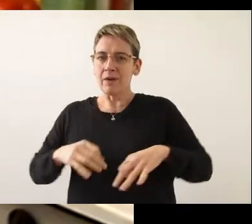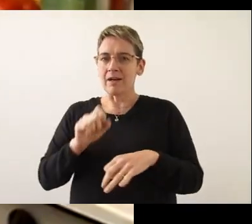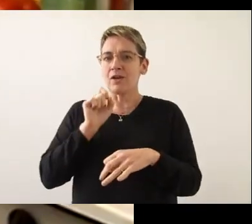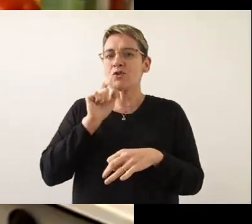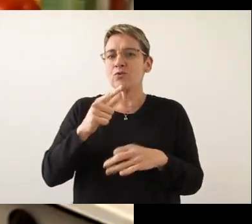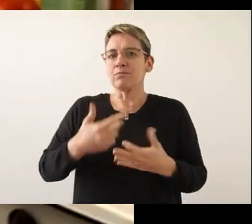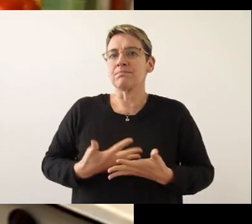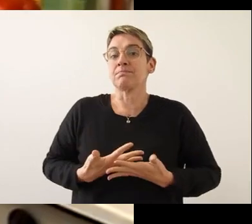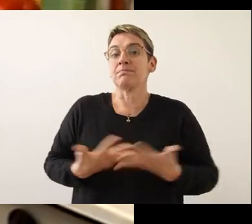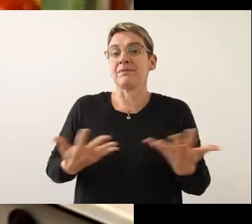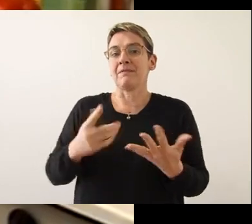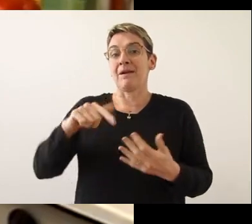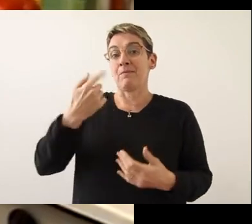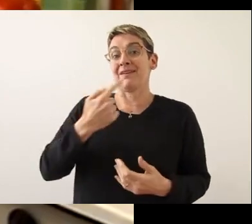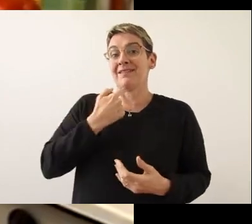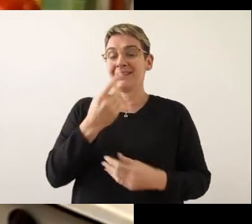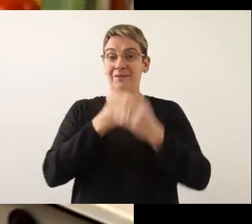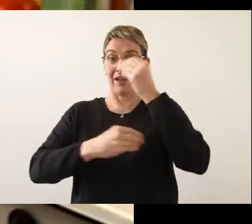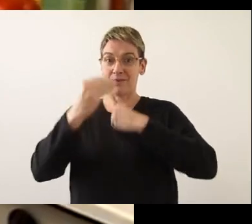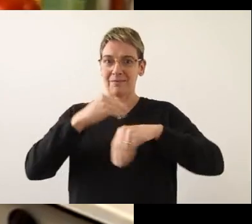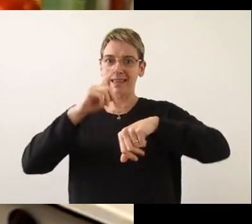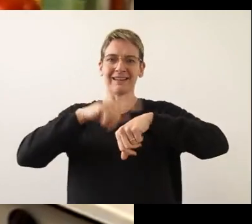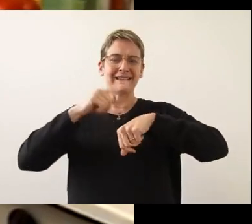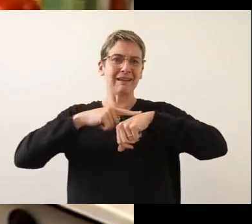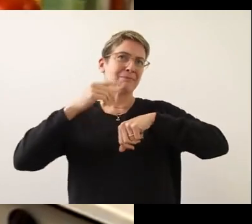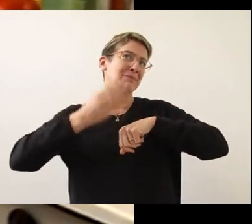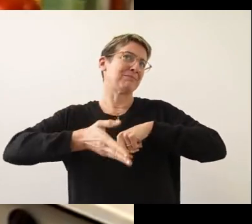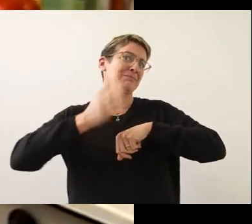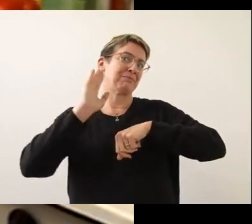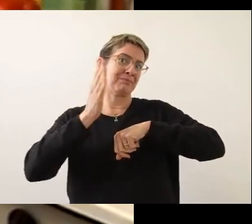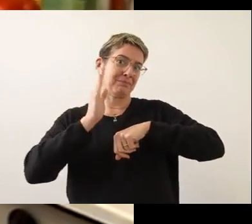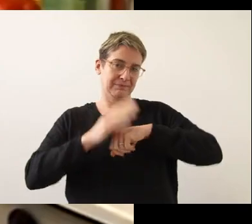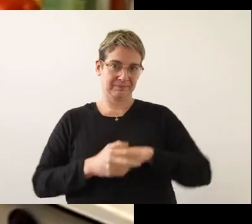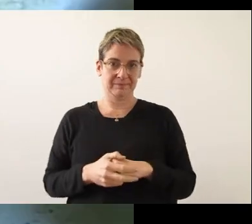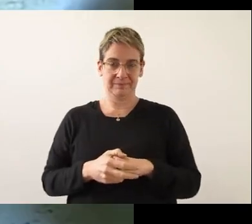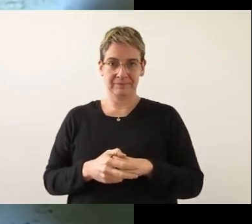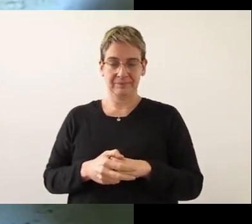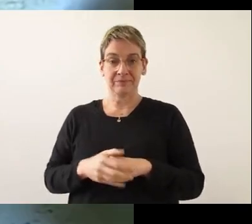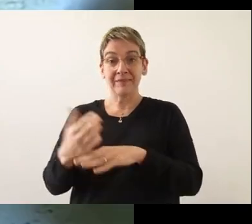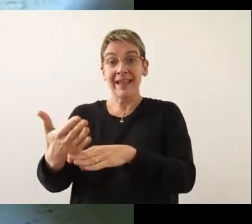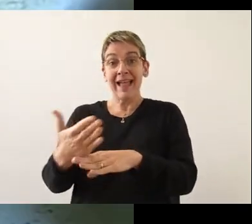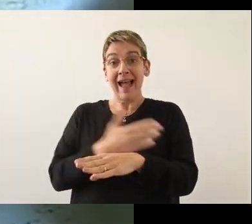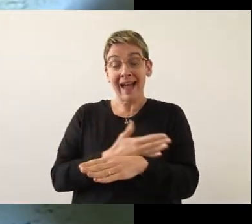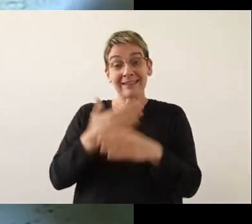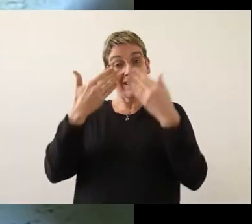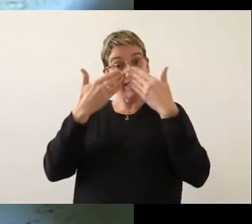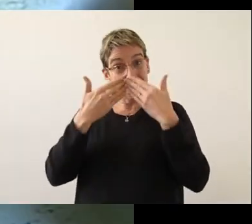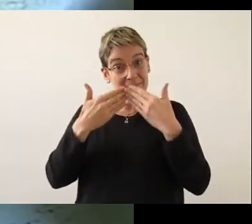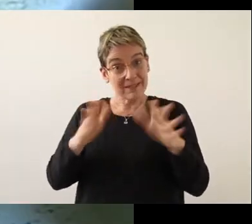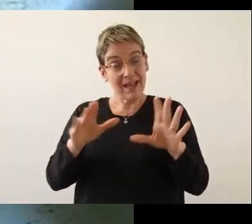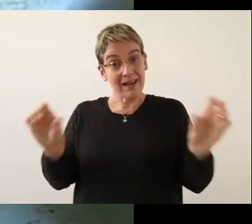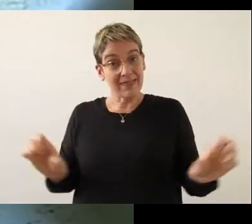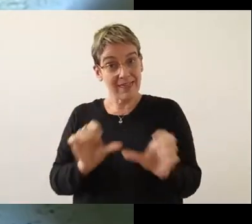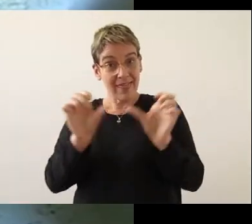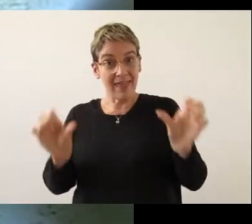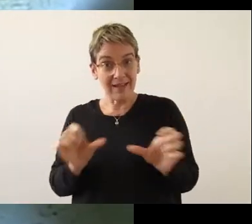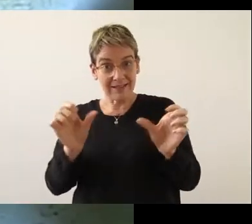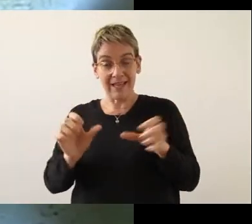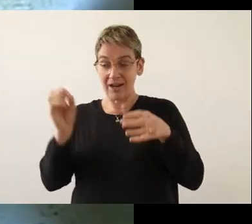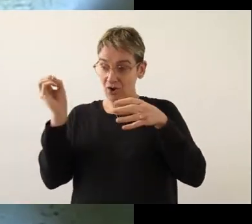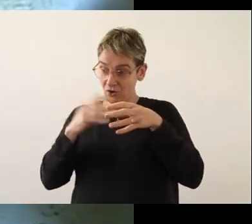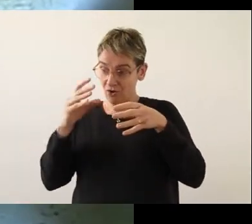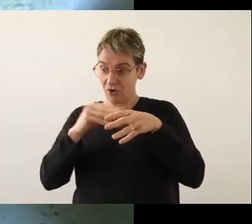asegurarnos su disponibilidad por el mayor tiempo posible. Antes de comenzar con la